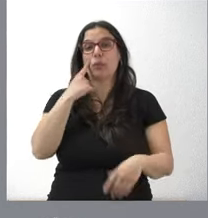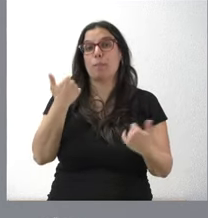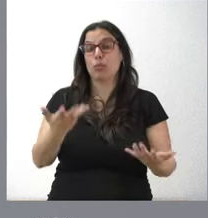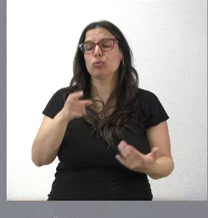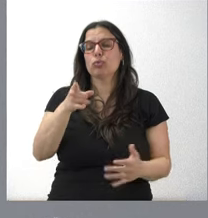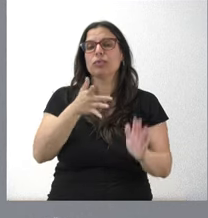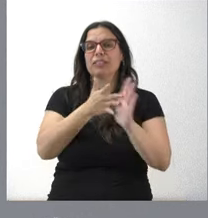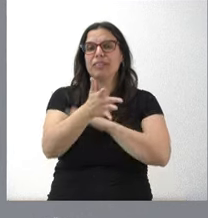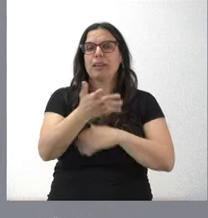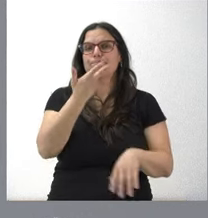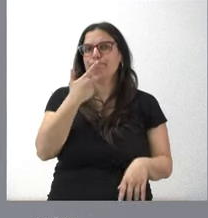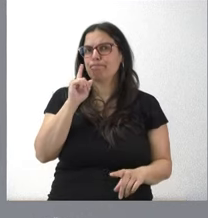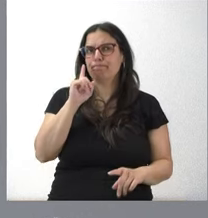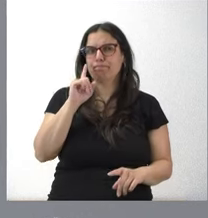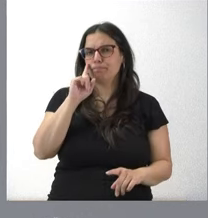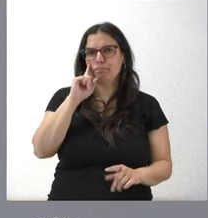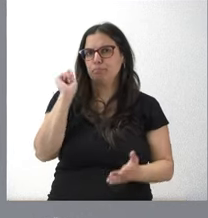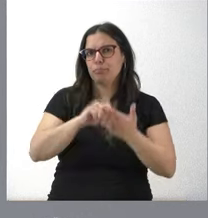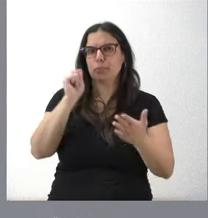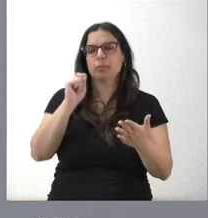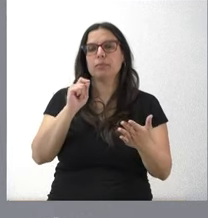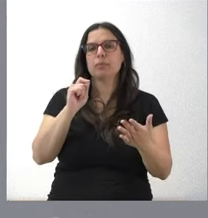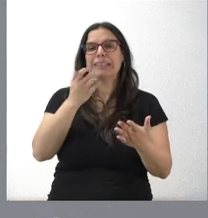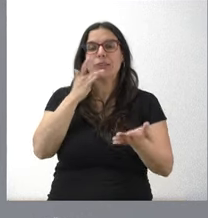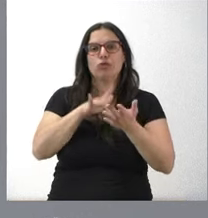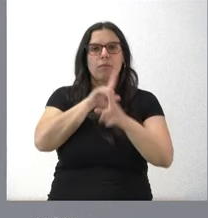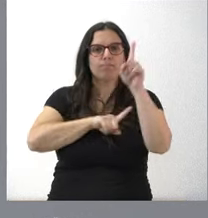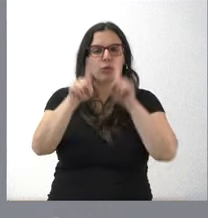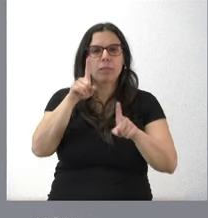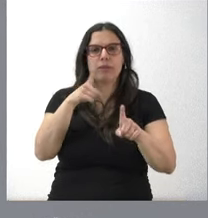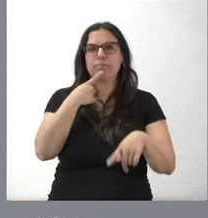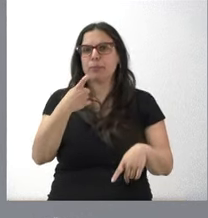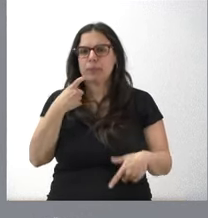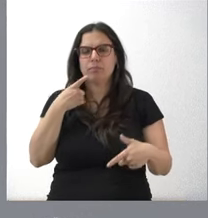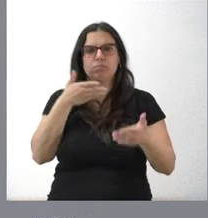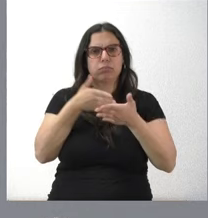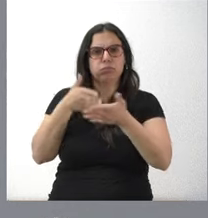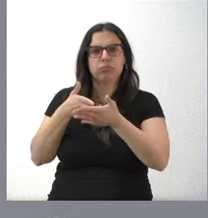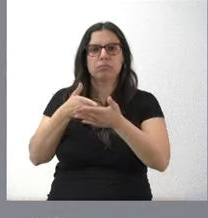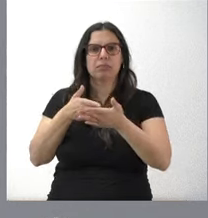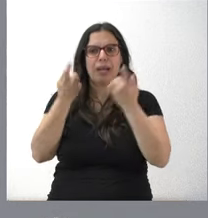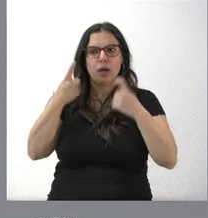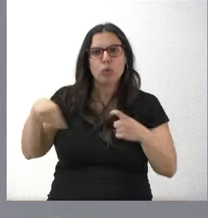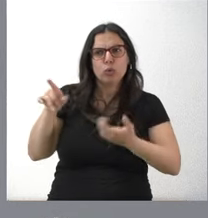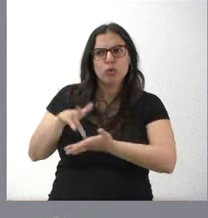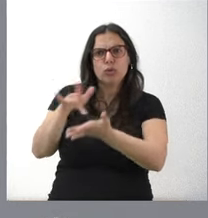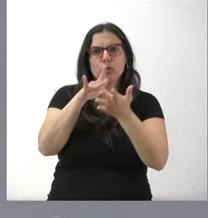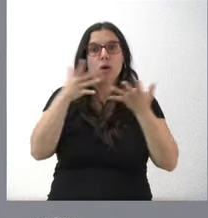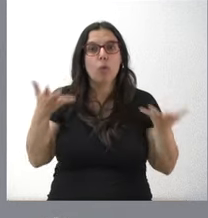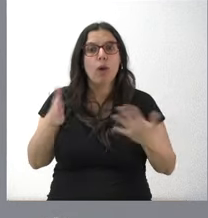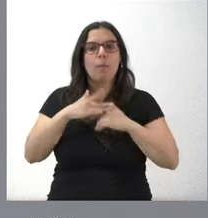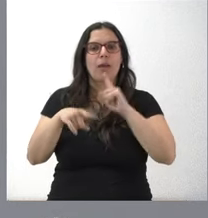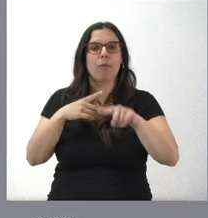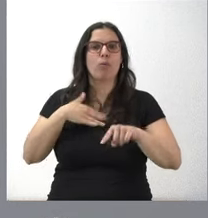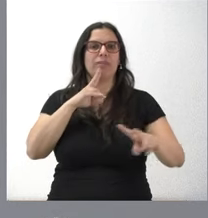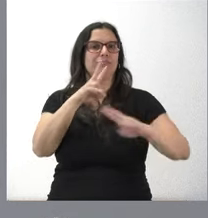conocer desde el primer momento de escolarización los problemas, dificultades y las barreras a las que se enfrentan los alumnos para poder dar una